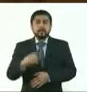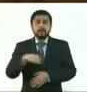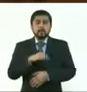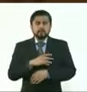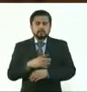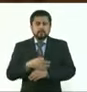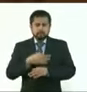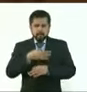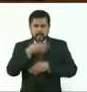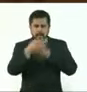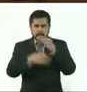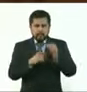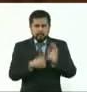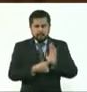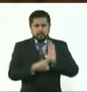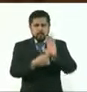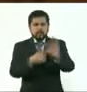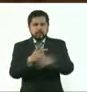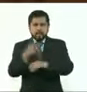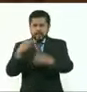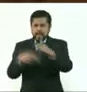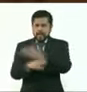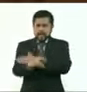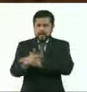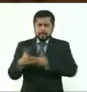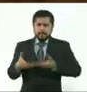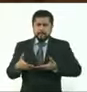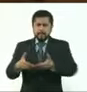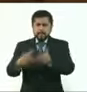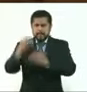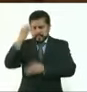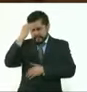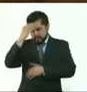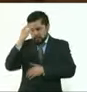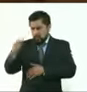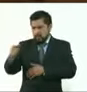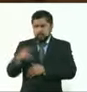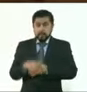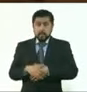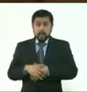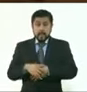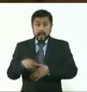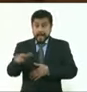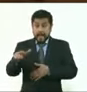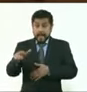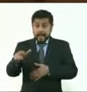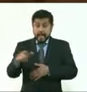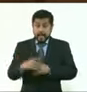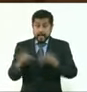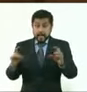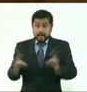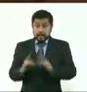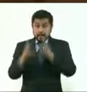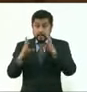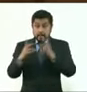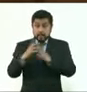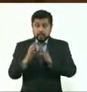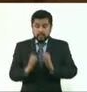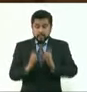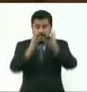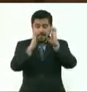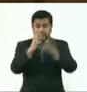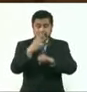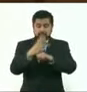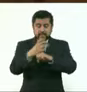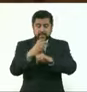el metro. El metro tiene unas oficinas en Avenida Chapultepec, 104, y ahí hubo un brote de COVID en el tercer piso. La última semana de